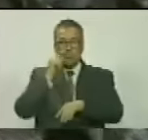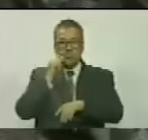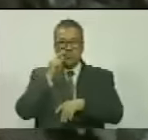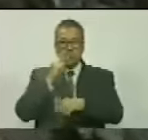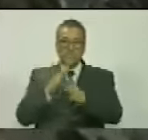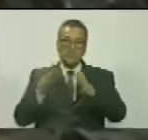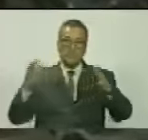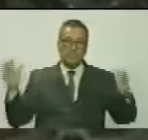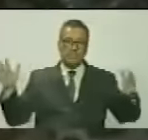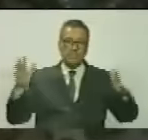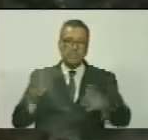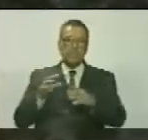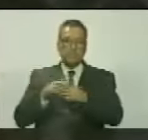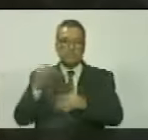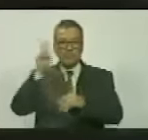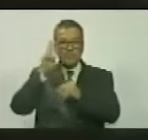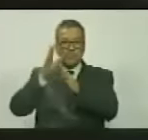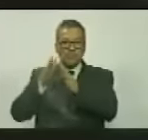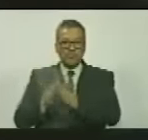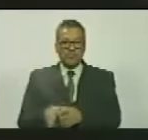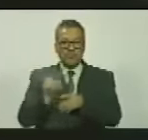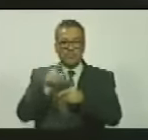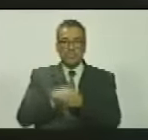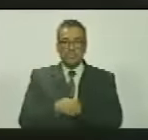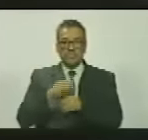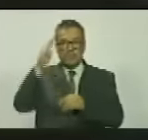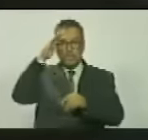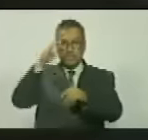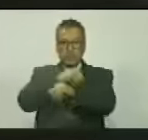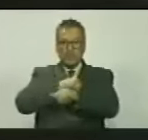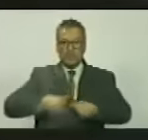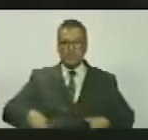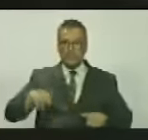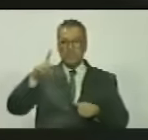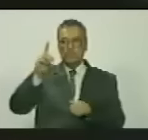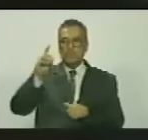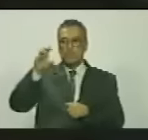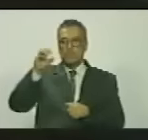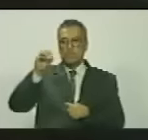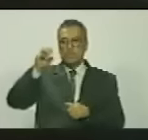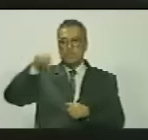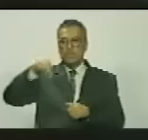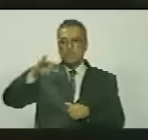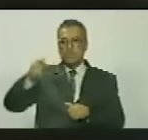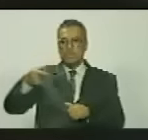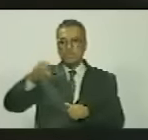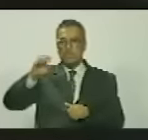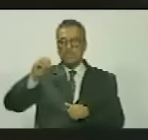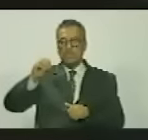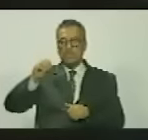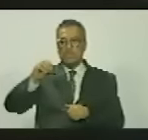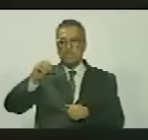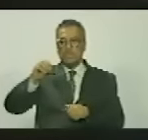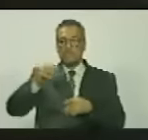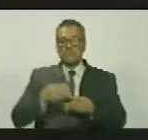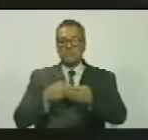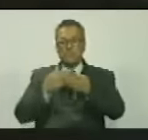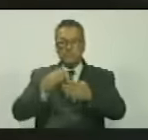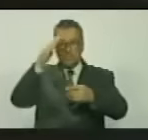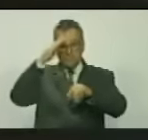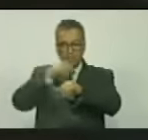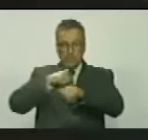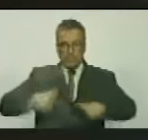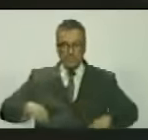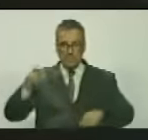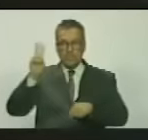los más grandes patriotas venezolanos el general Domingo Antonio Sifontes como digno soldado